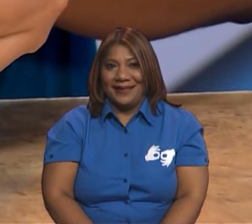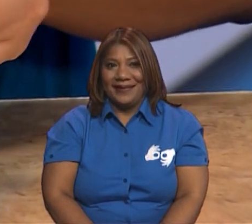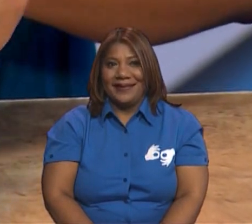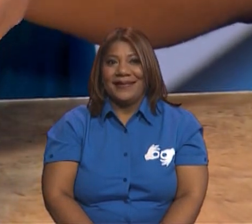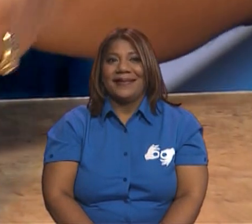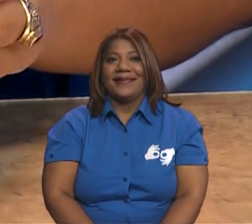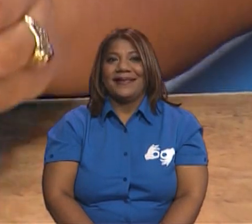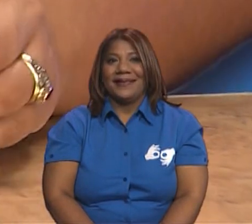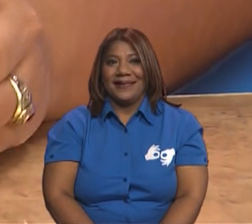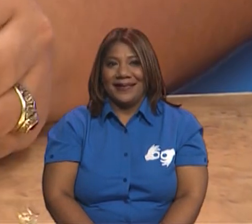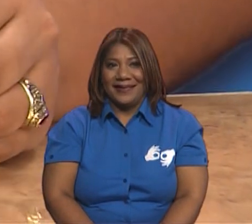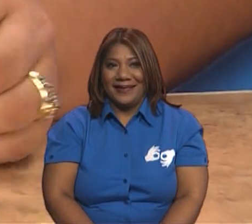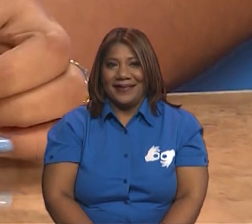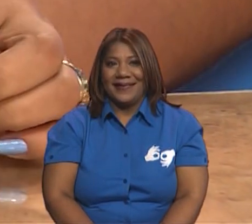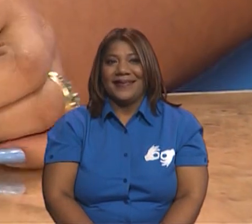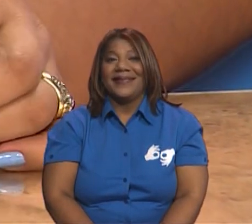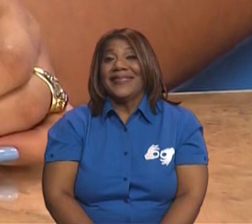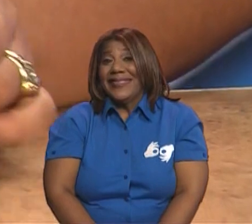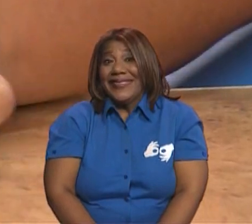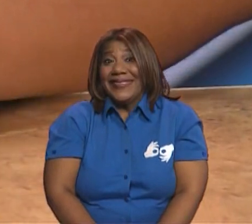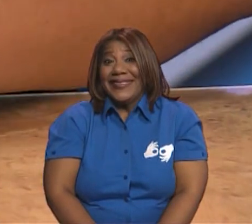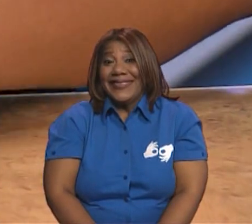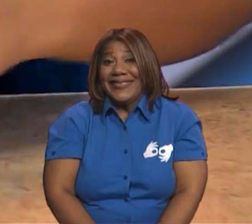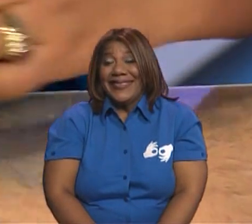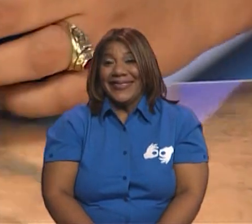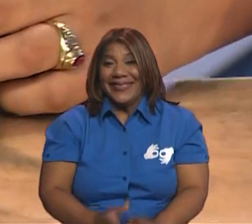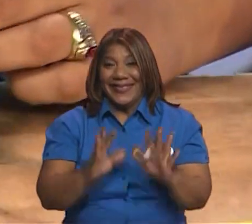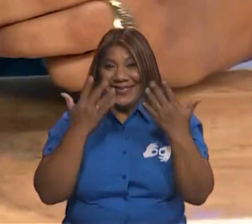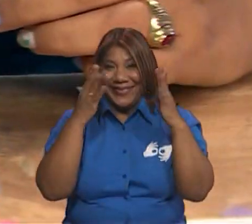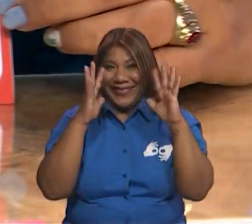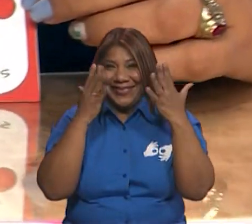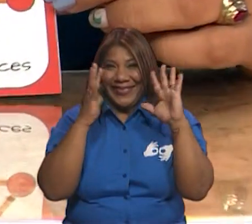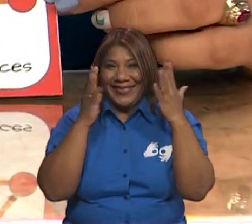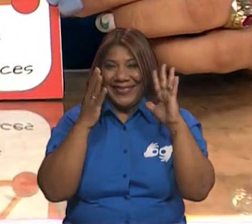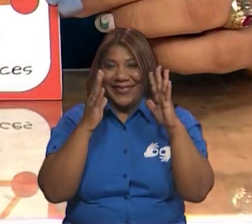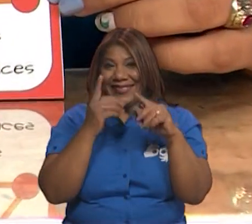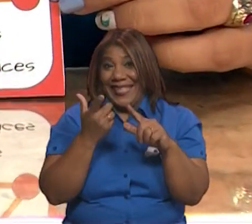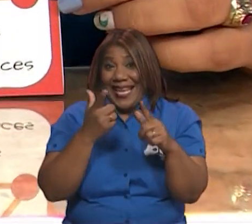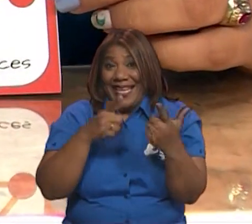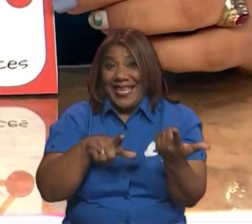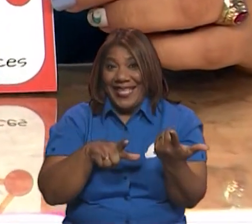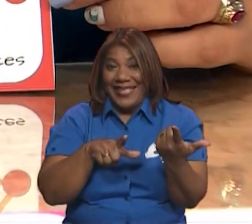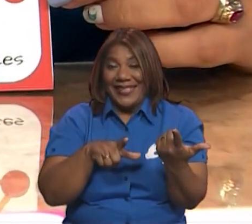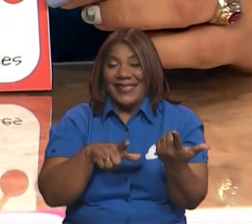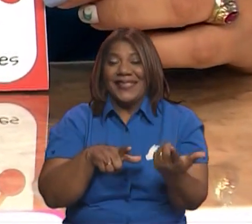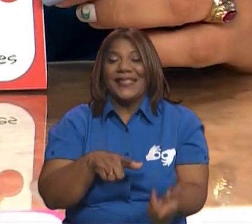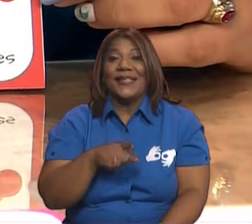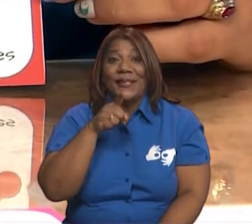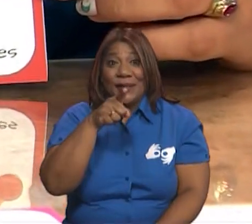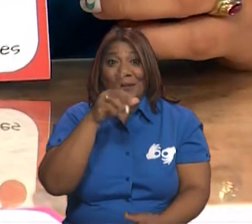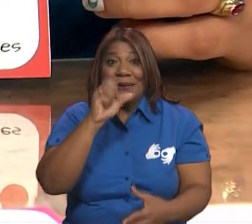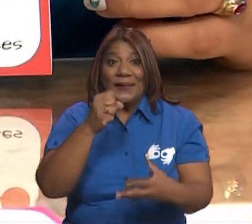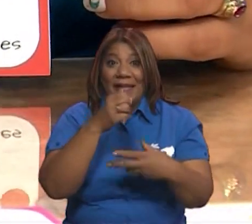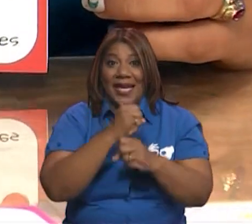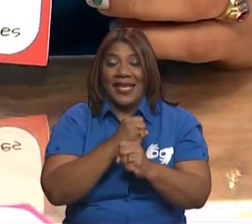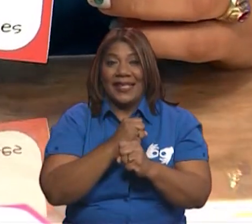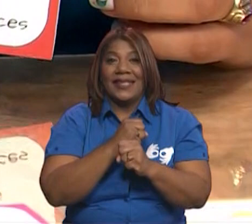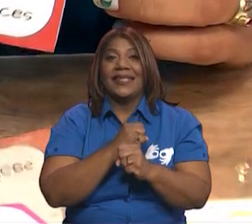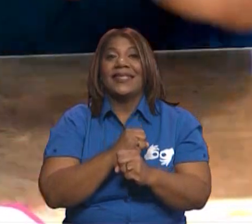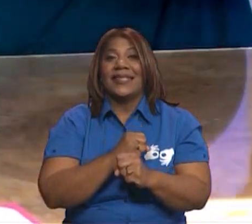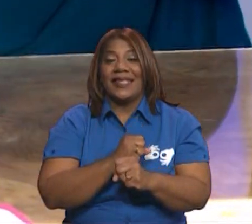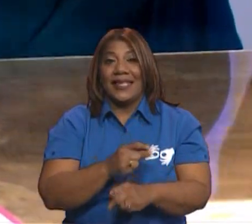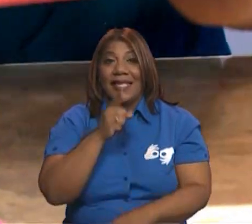polígono de tres lados. Miren qué bonito nos quedó. Ustedes pueden construir los suyos también. Bien.